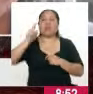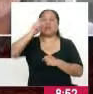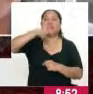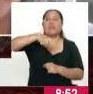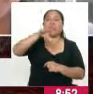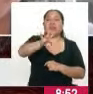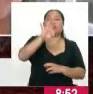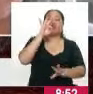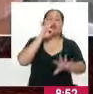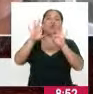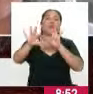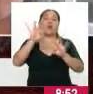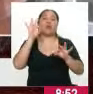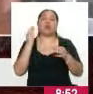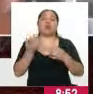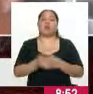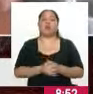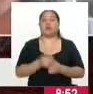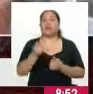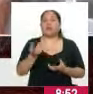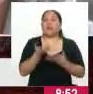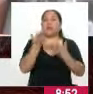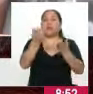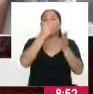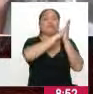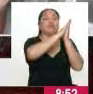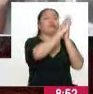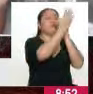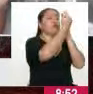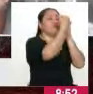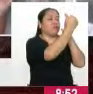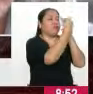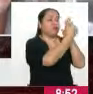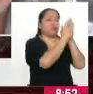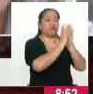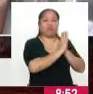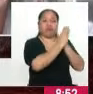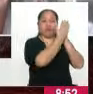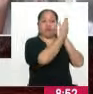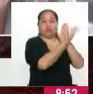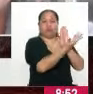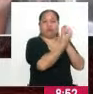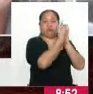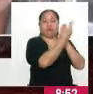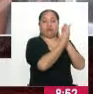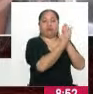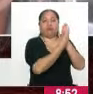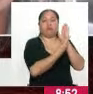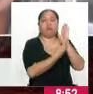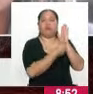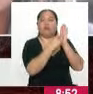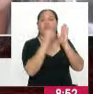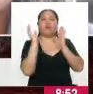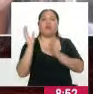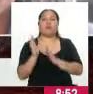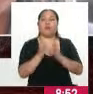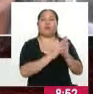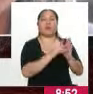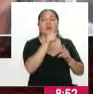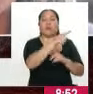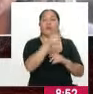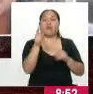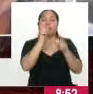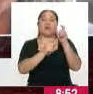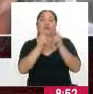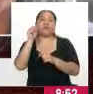entre lo que ofrece el menú. ¿No? Y ese menú no es preparado por la ciudadanía, sino por